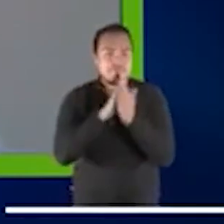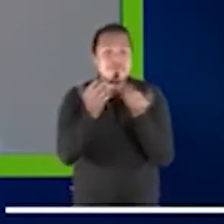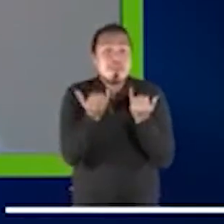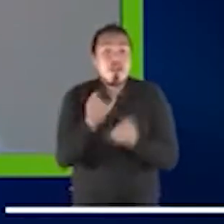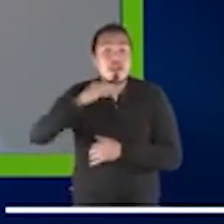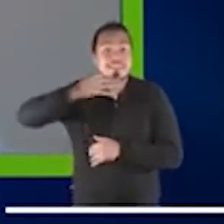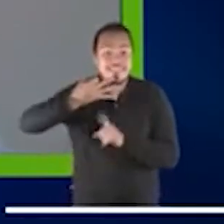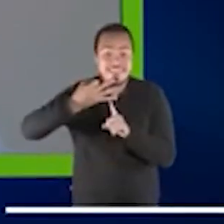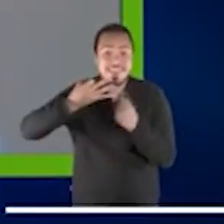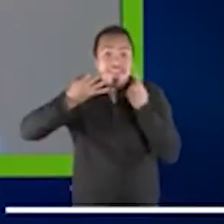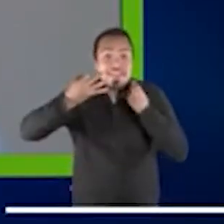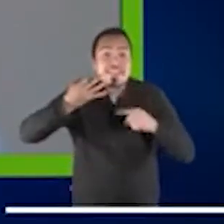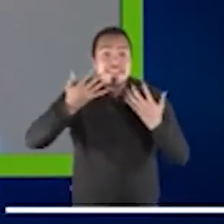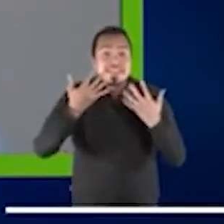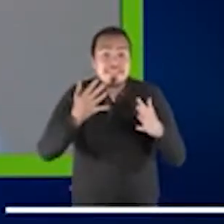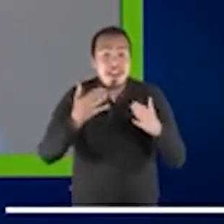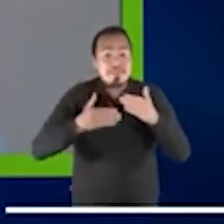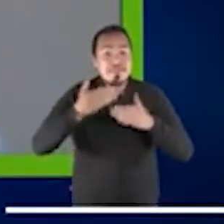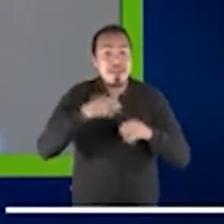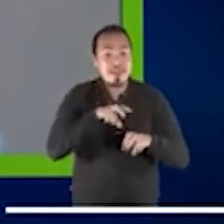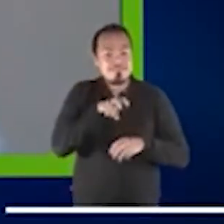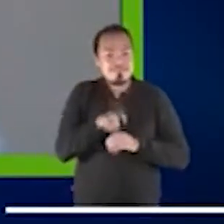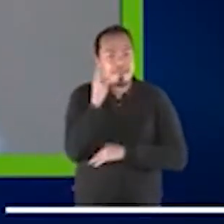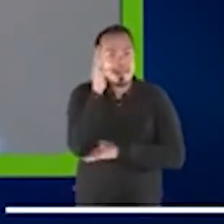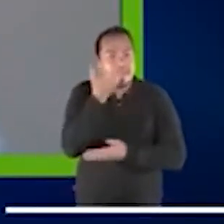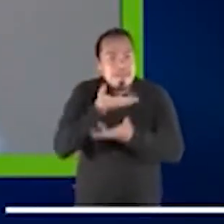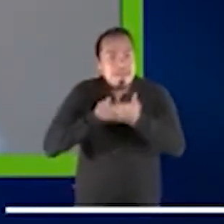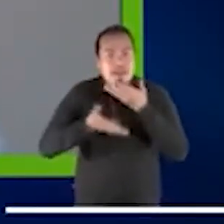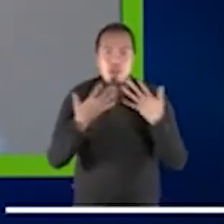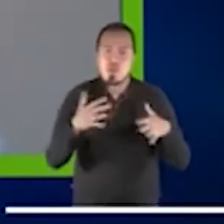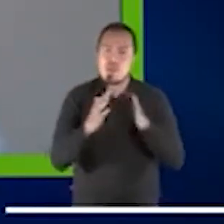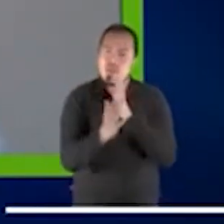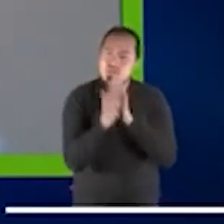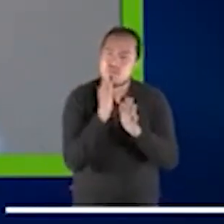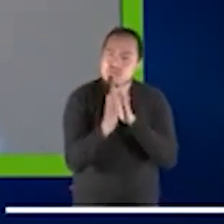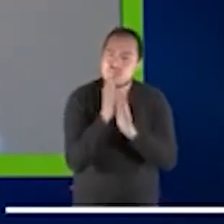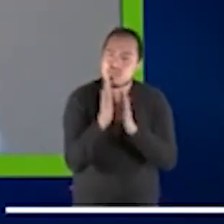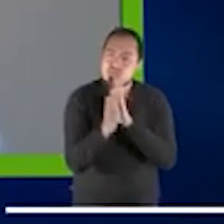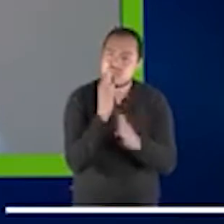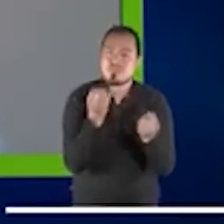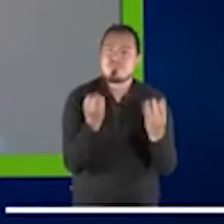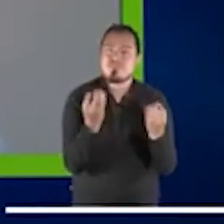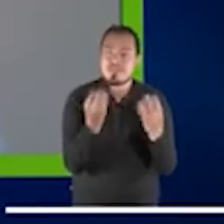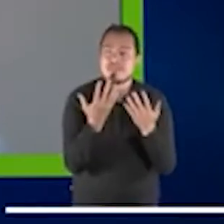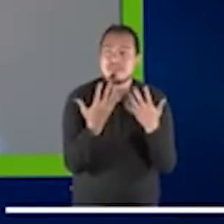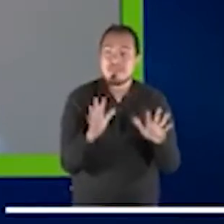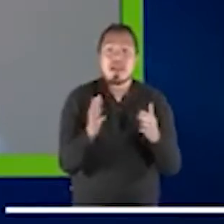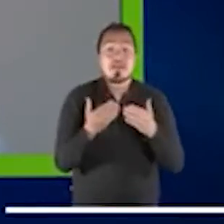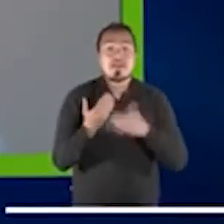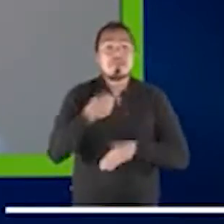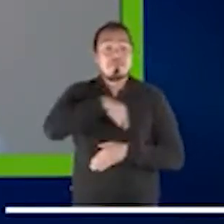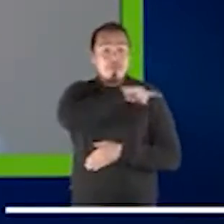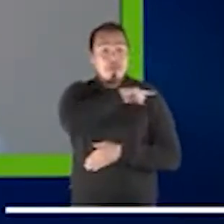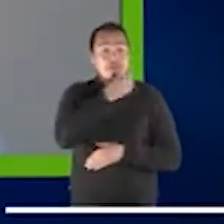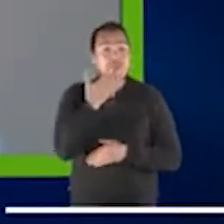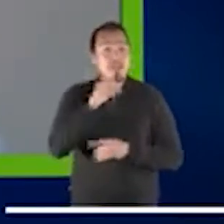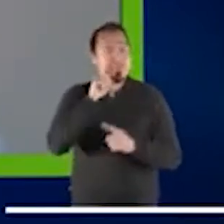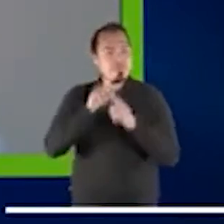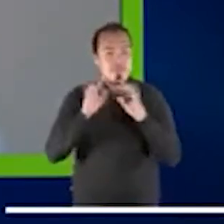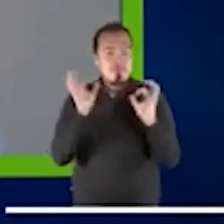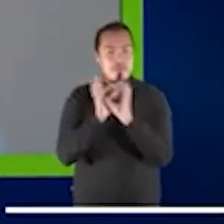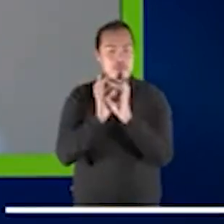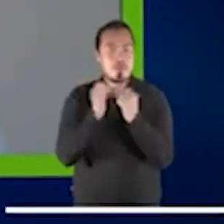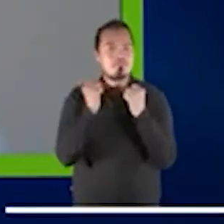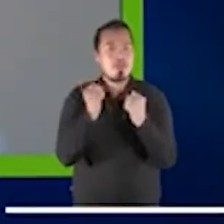tercer día para vosotros. Habéis escuchado mucha información sobre justicia restaurativa. Nosotros tendremos un enfoque